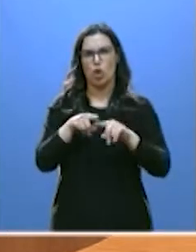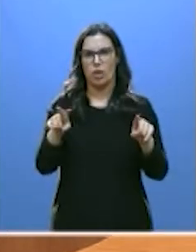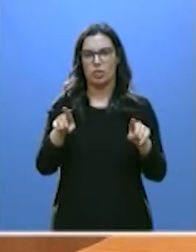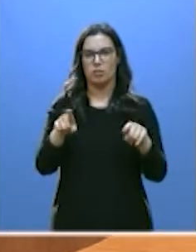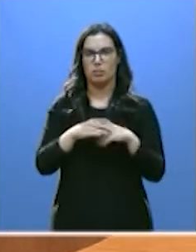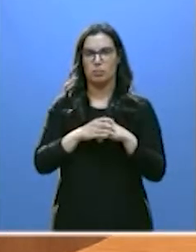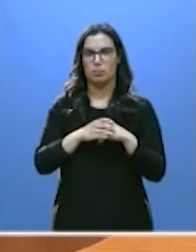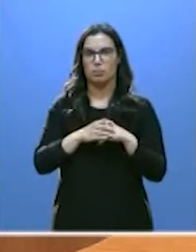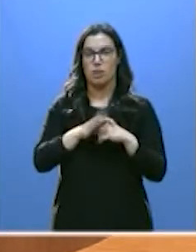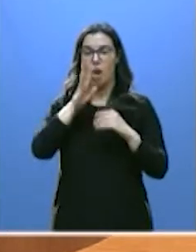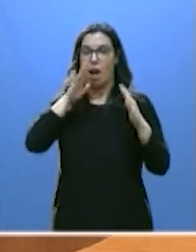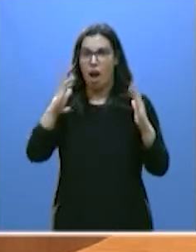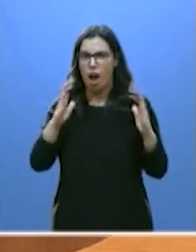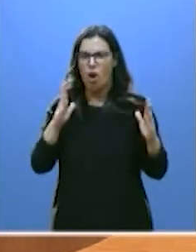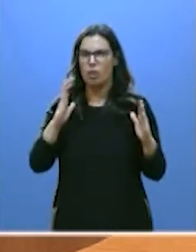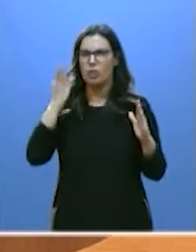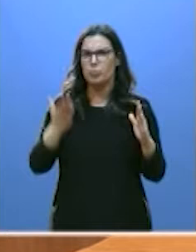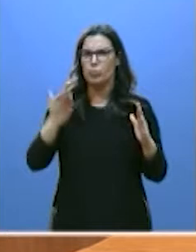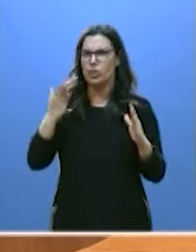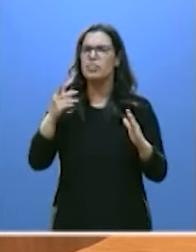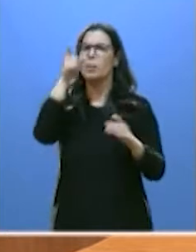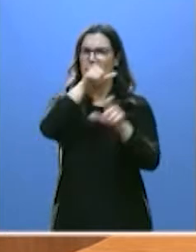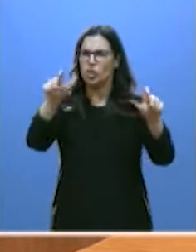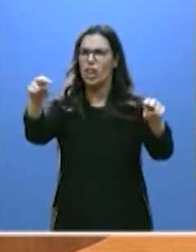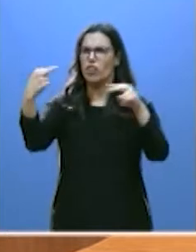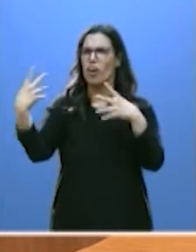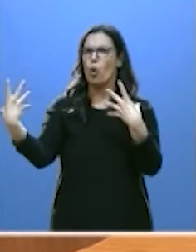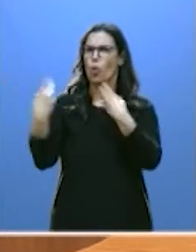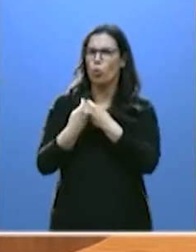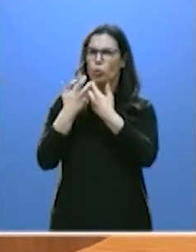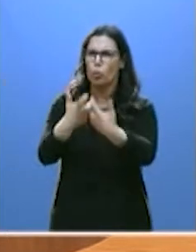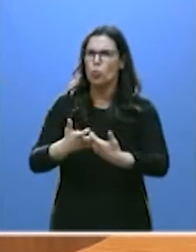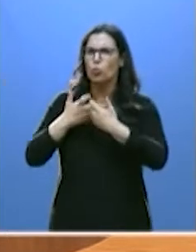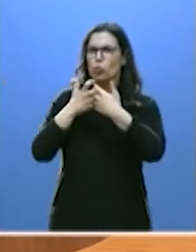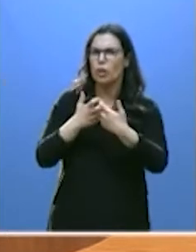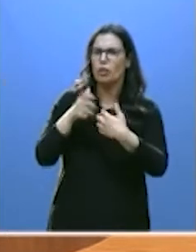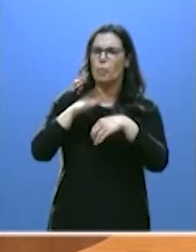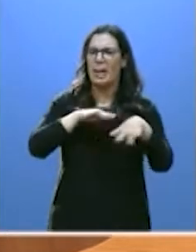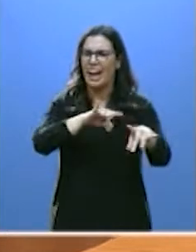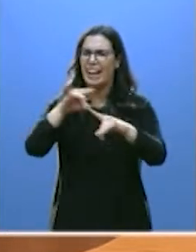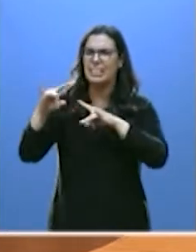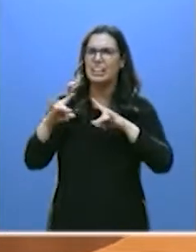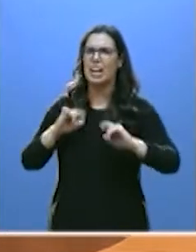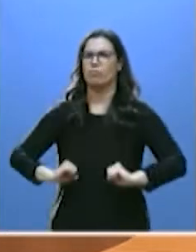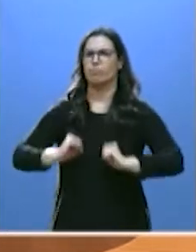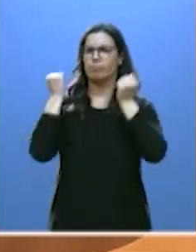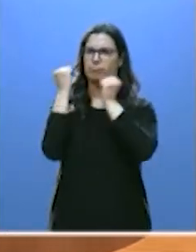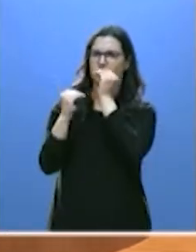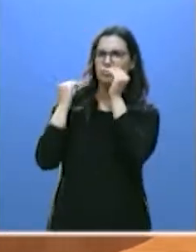en la hora decisiva la gente nos verá juntos luchando para sacar a esta tierra adelante.